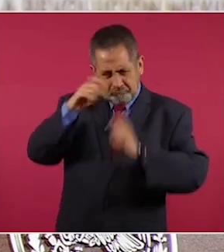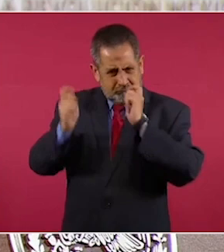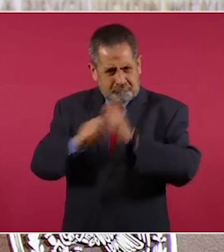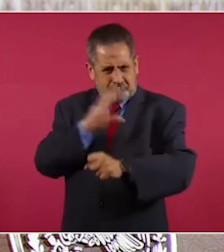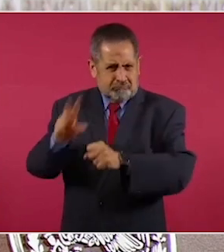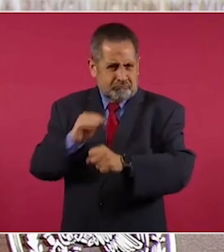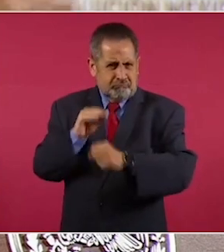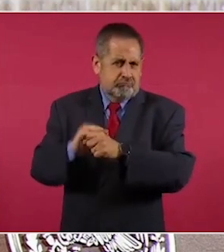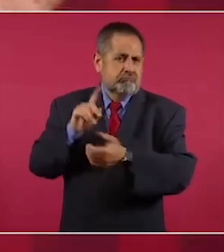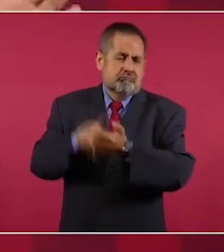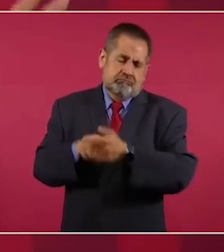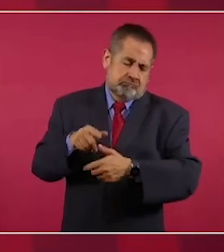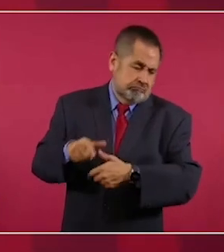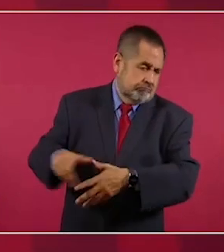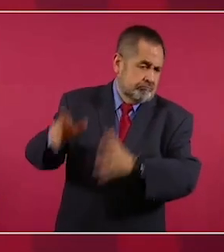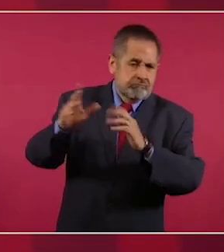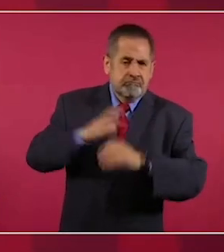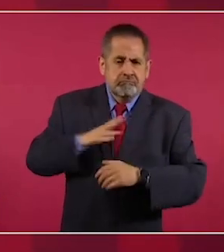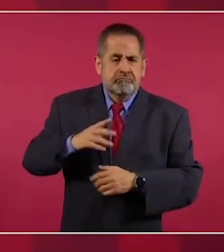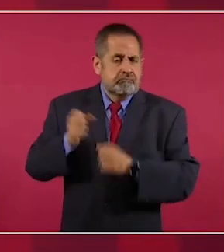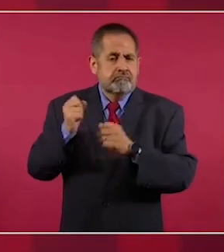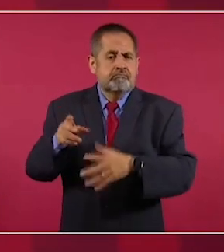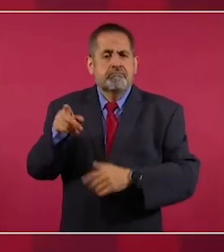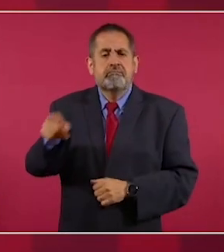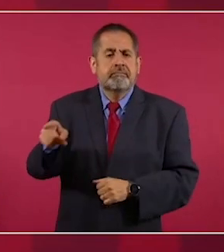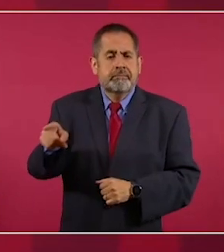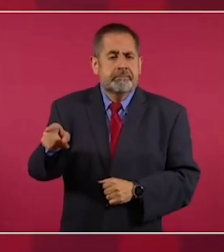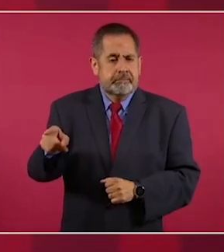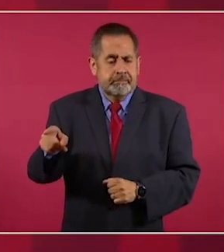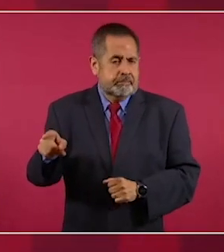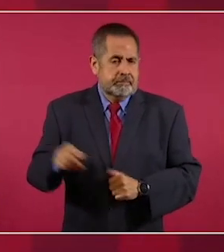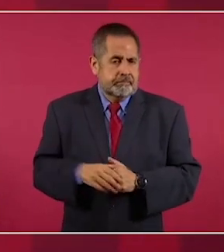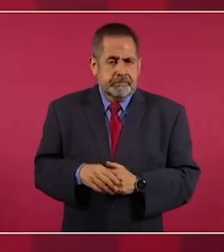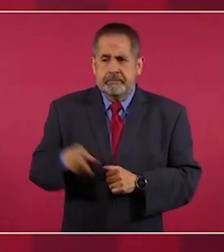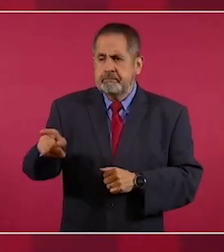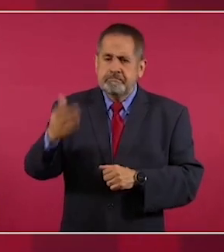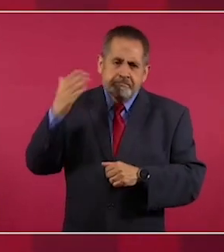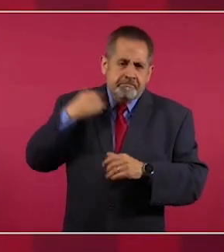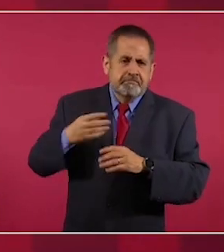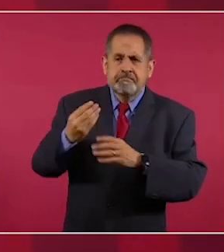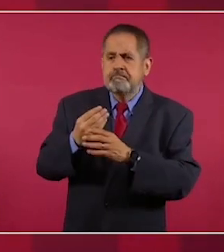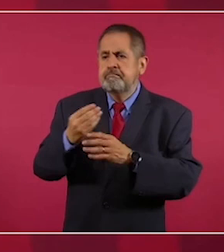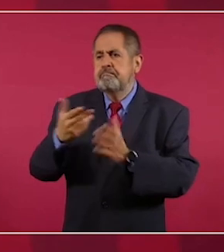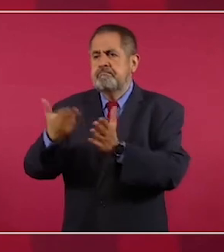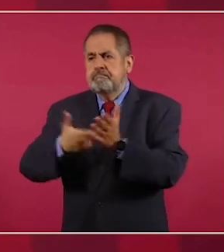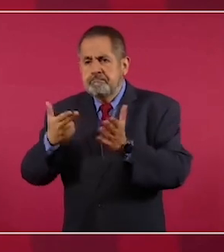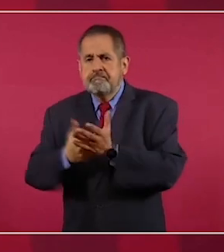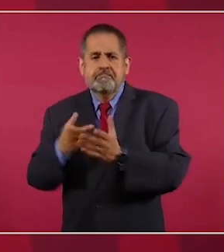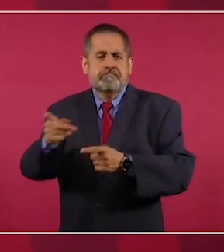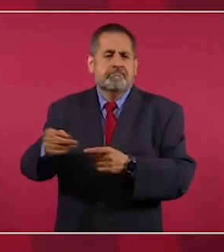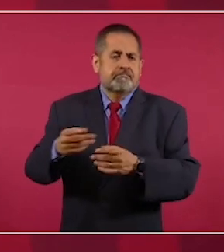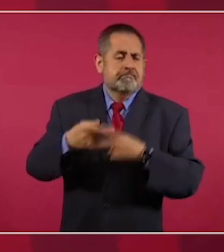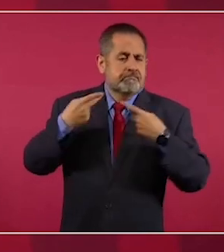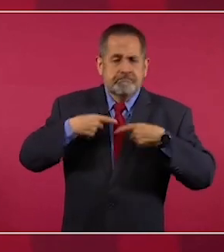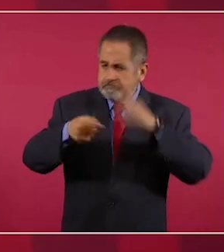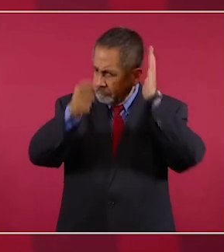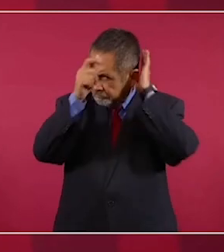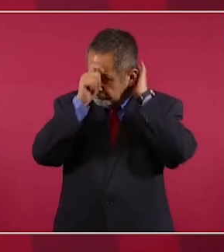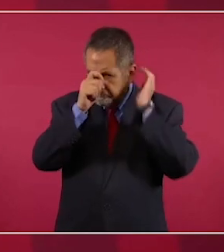hay talleres, hay pilotos,